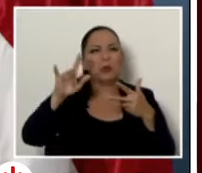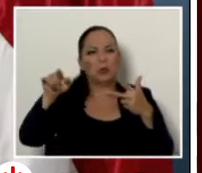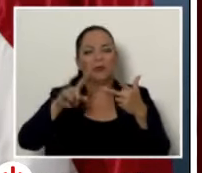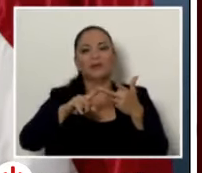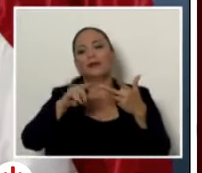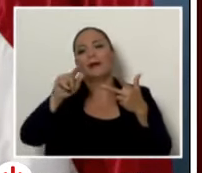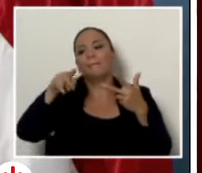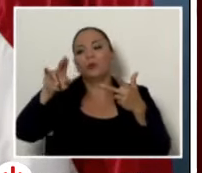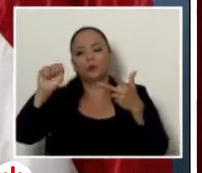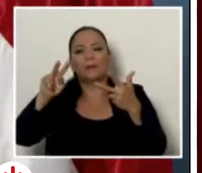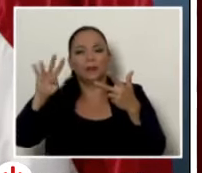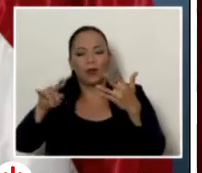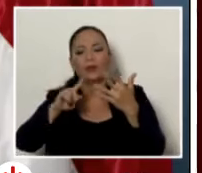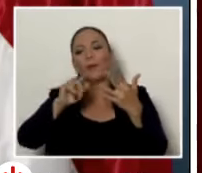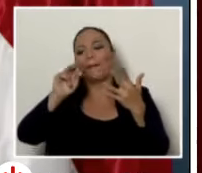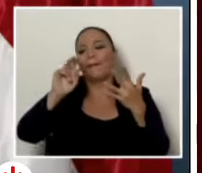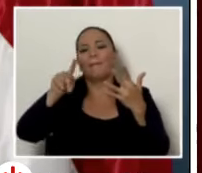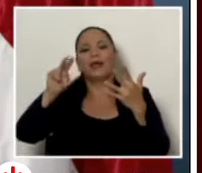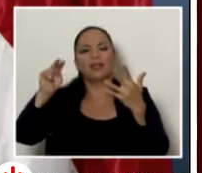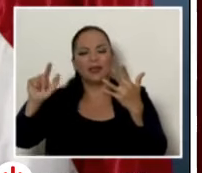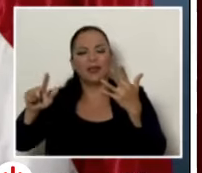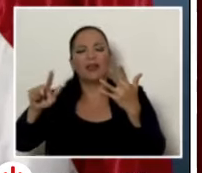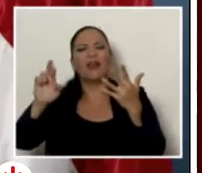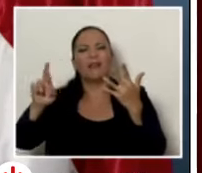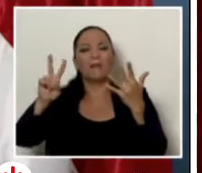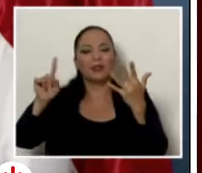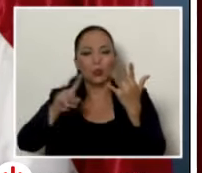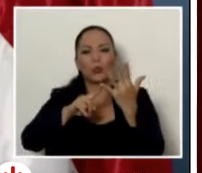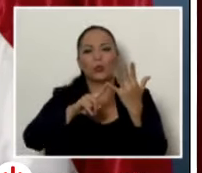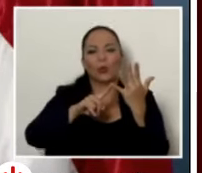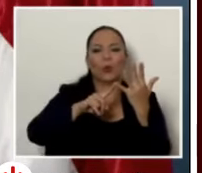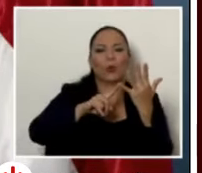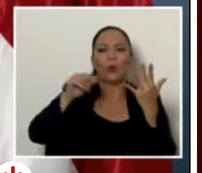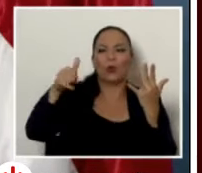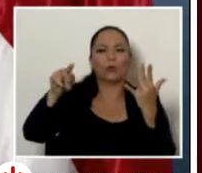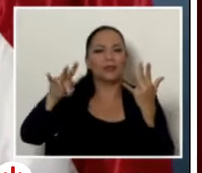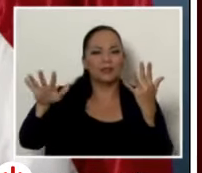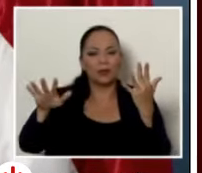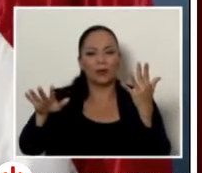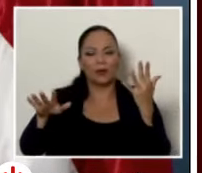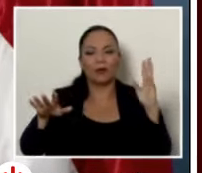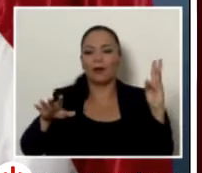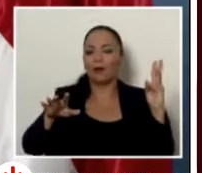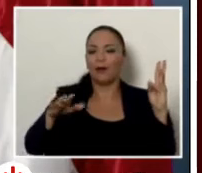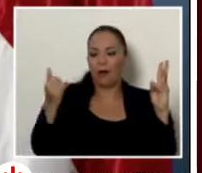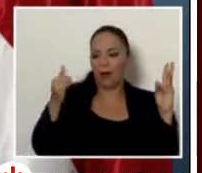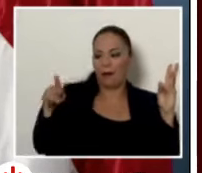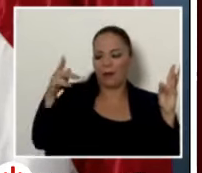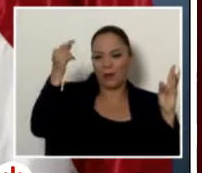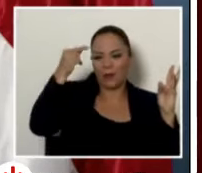.7 el PNR 21 el PLN 25 y el partido o la fracción de gobierno